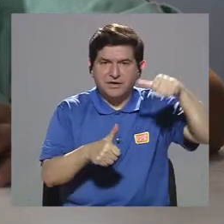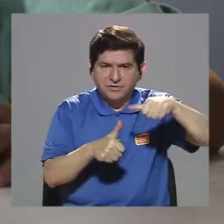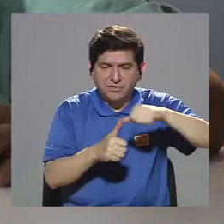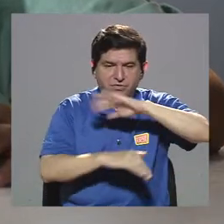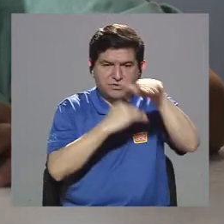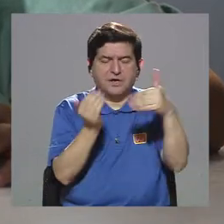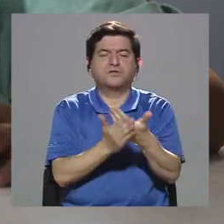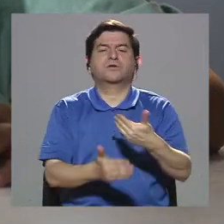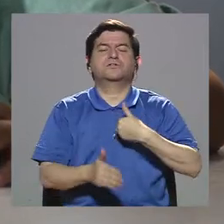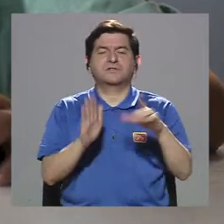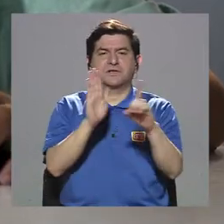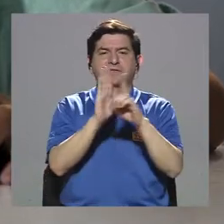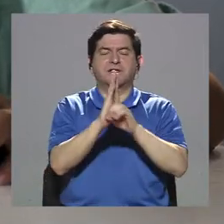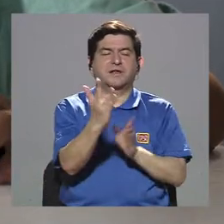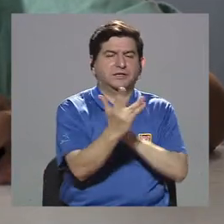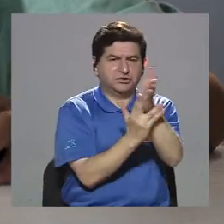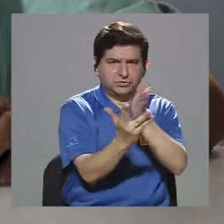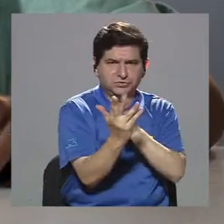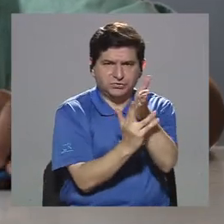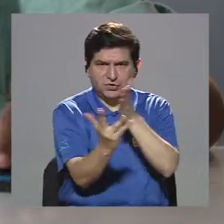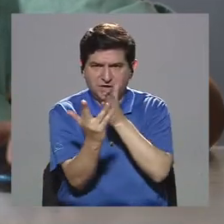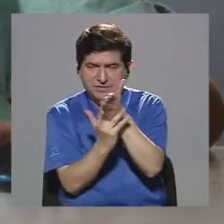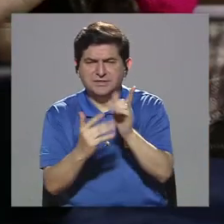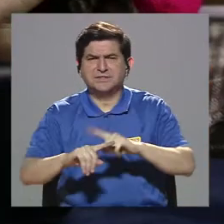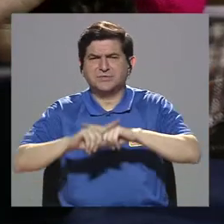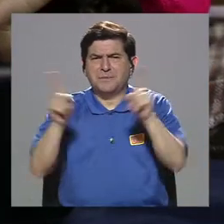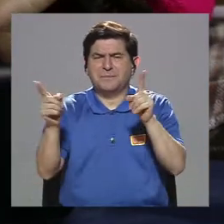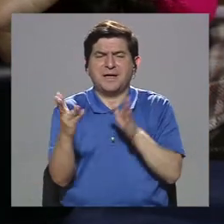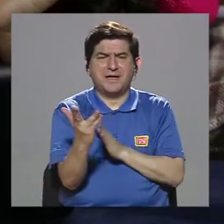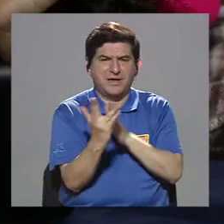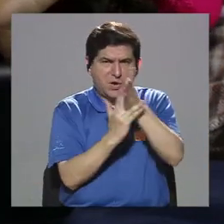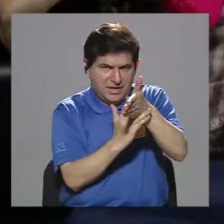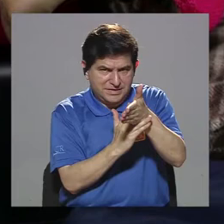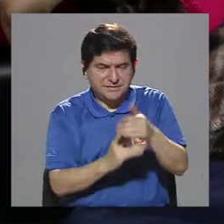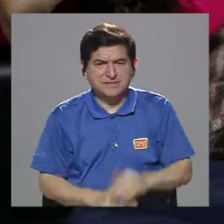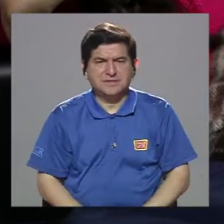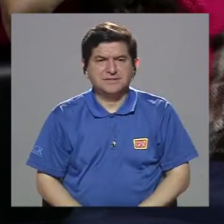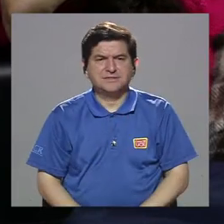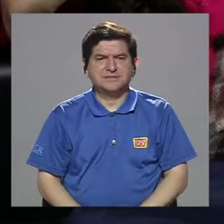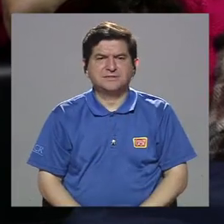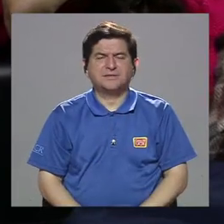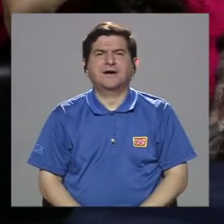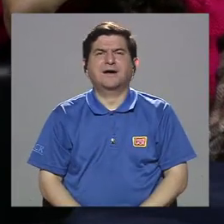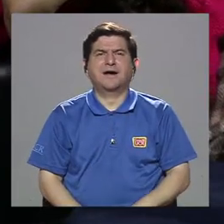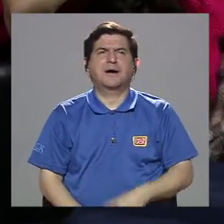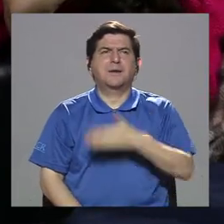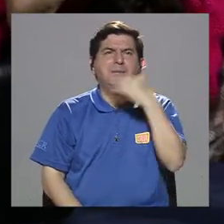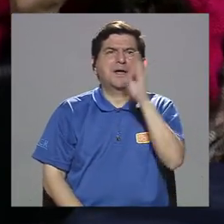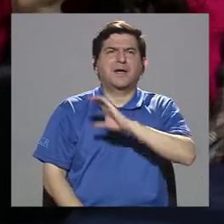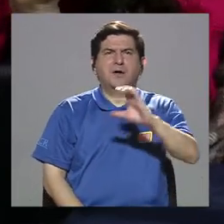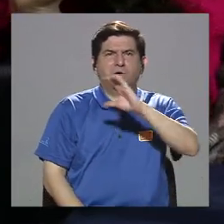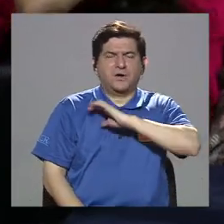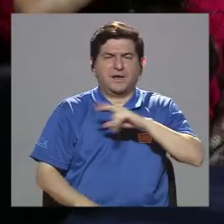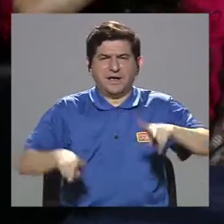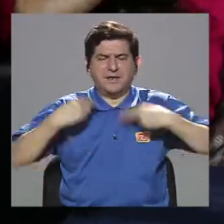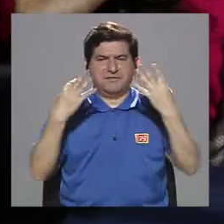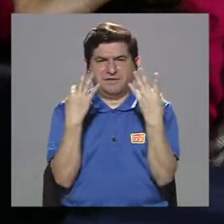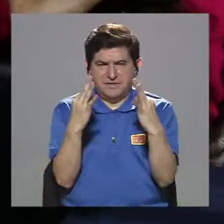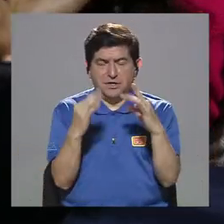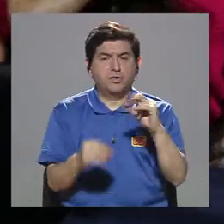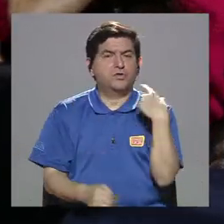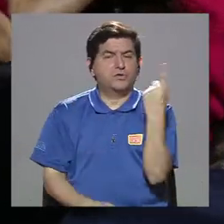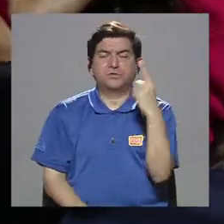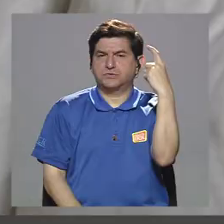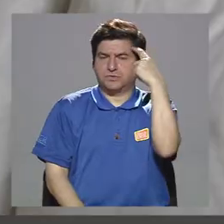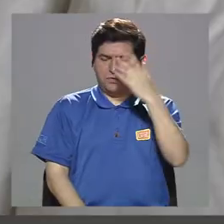y todos tenemos derecho a un acceso, pero que ese acceso tiene que ser en función de la mejora de nuestra calidad de vida, pensando